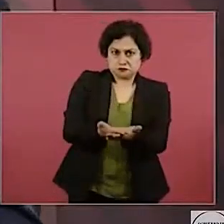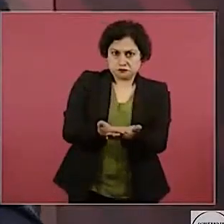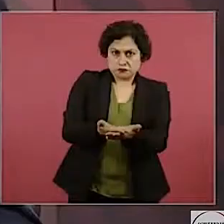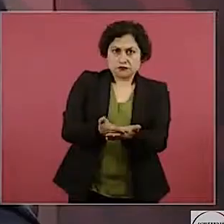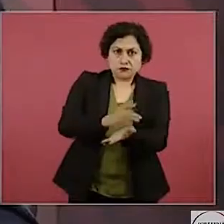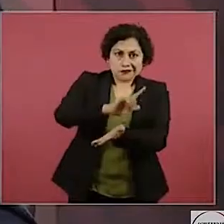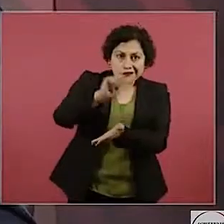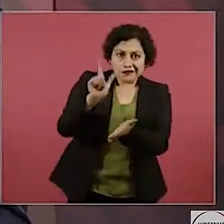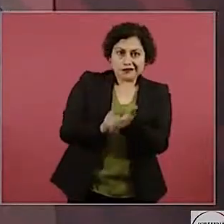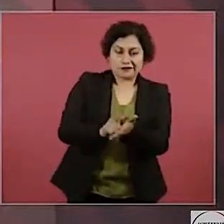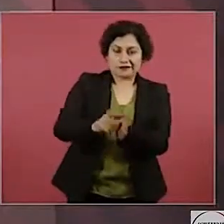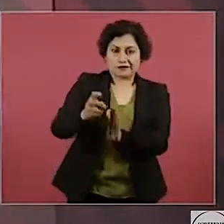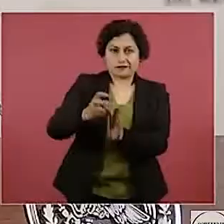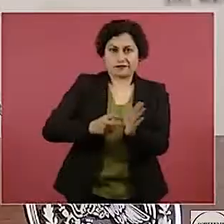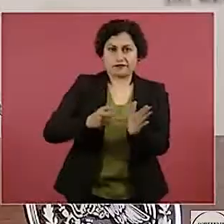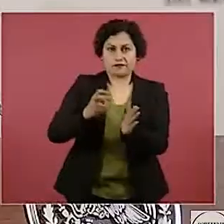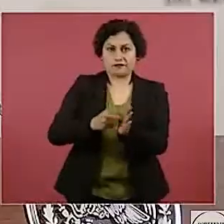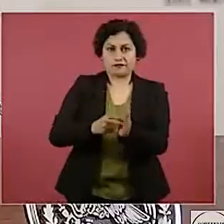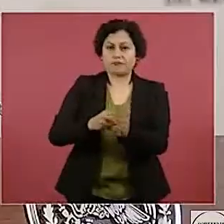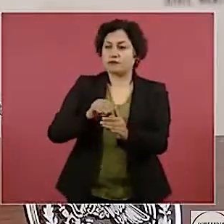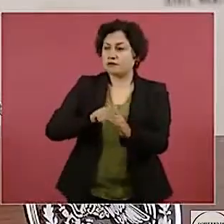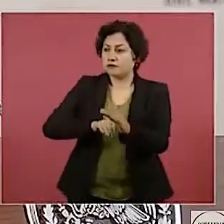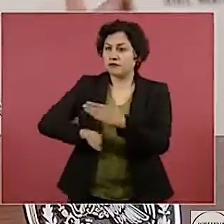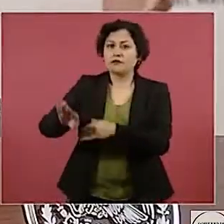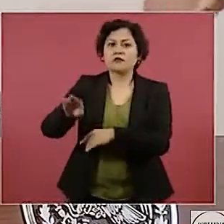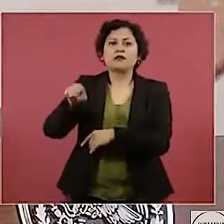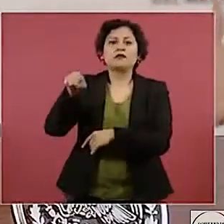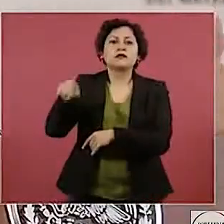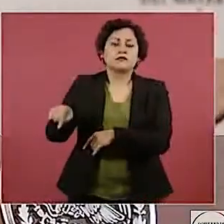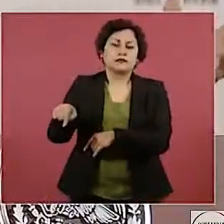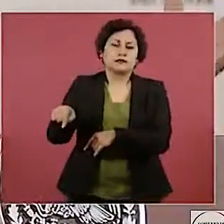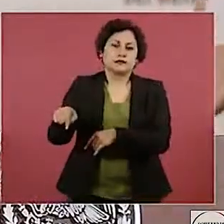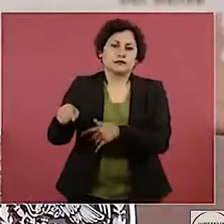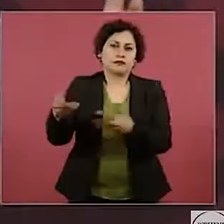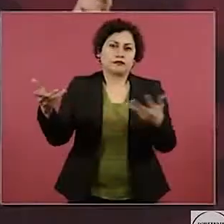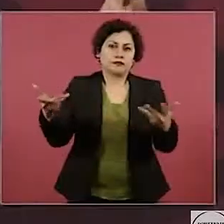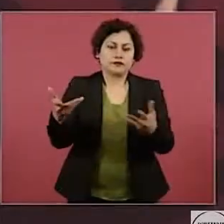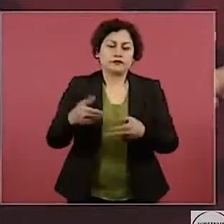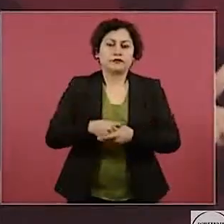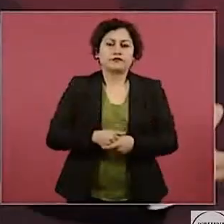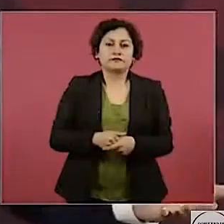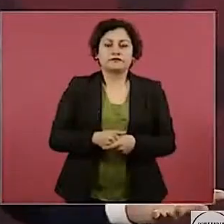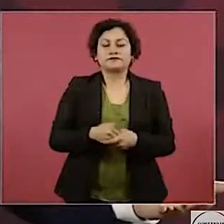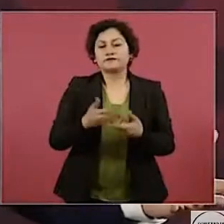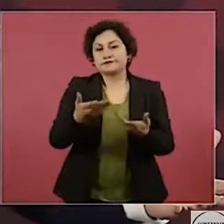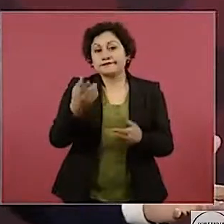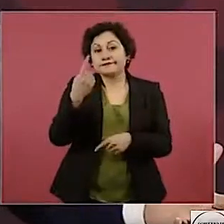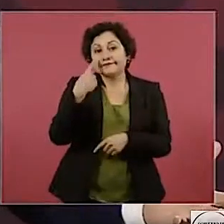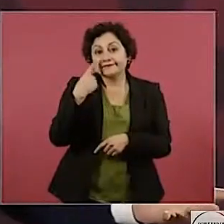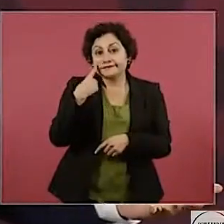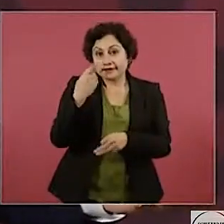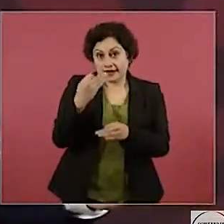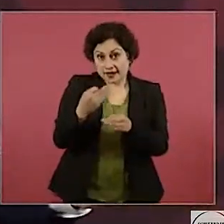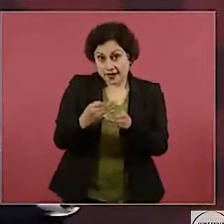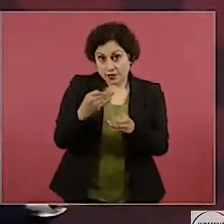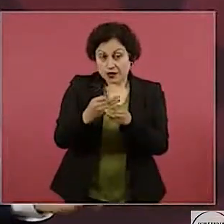los actuales legisladores,